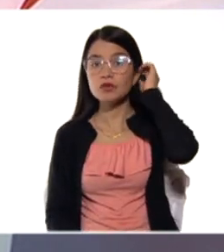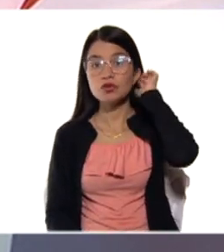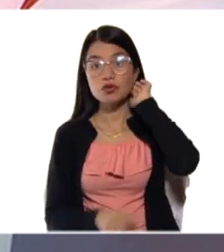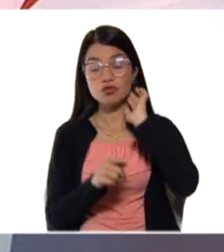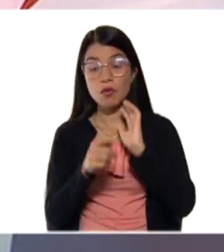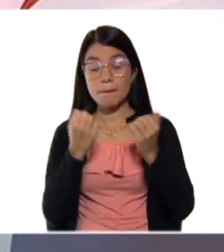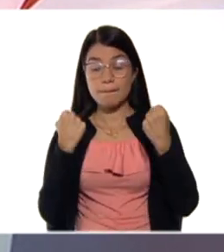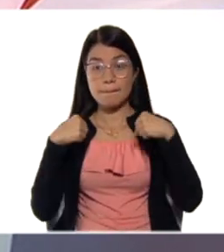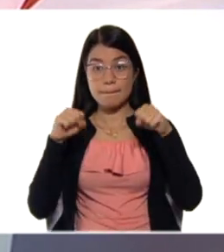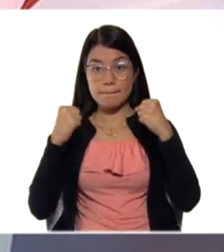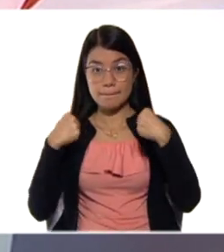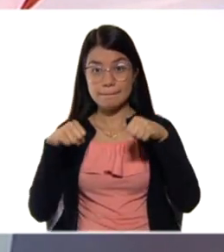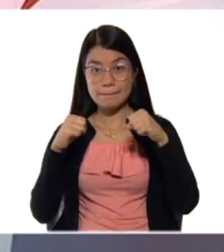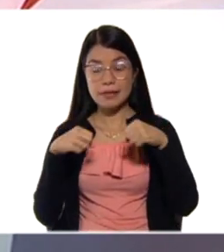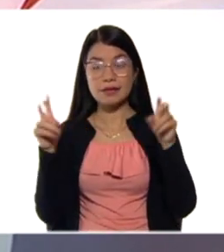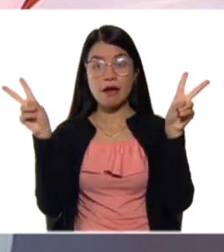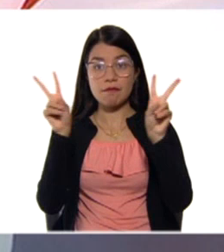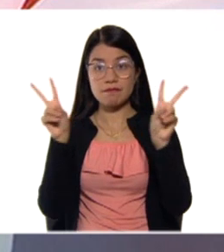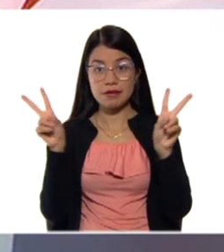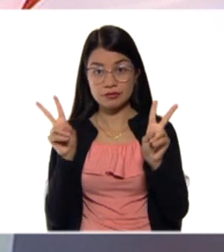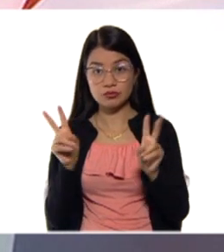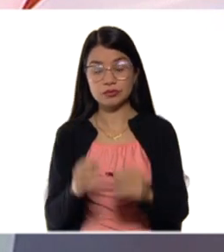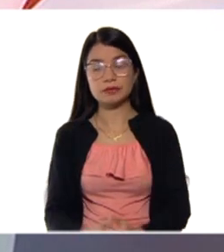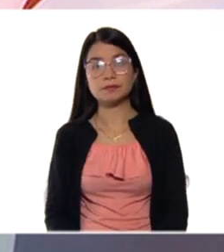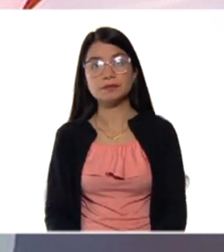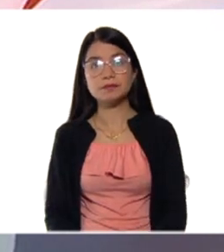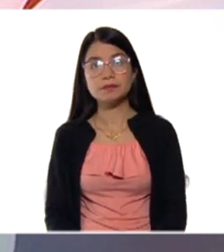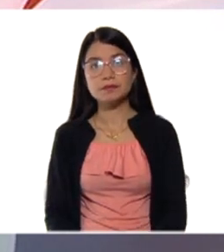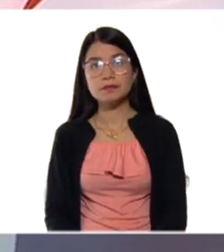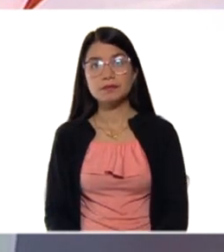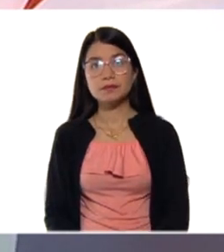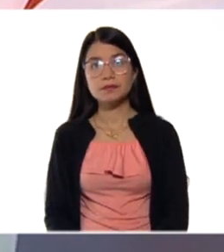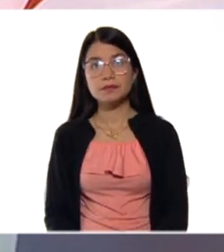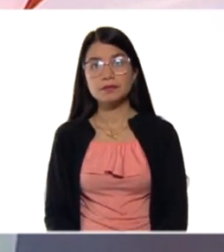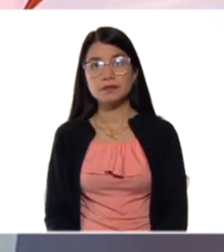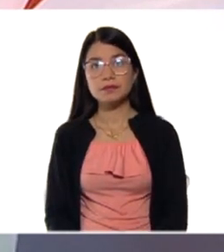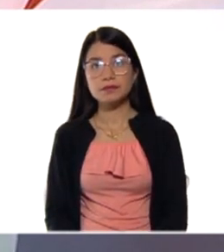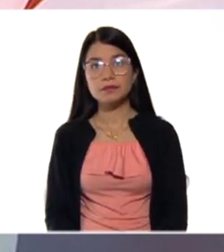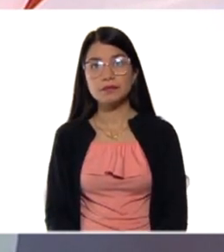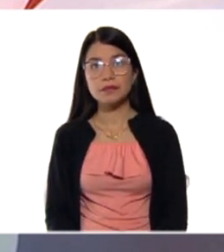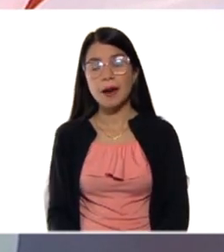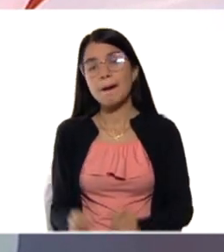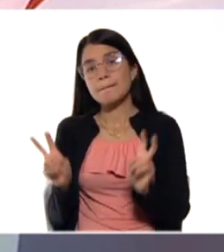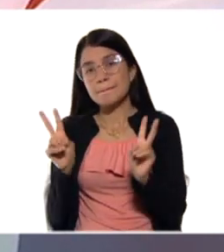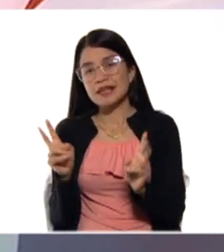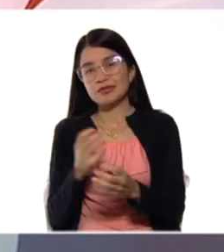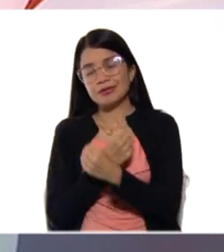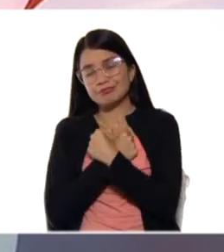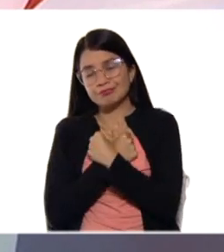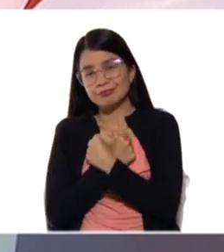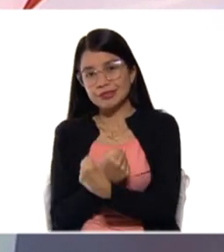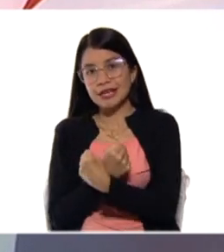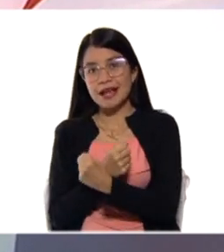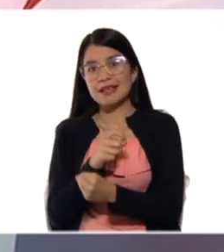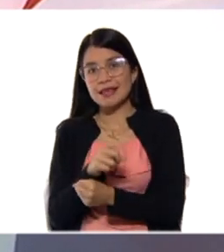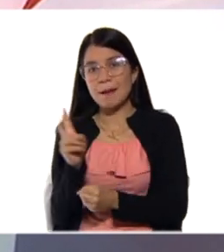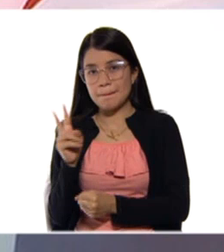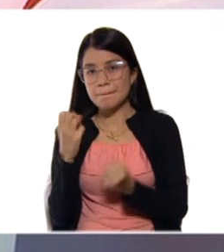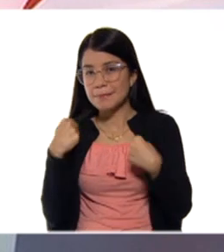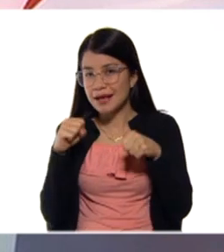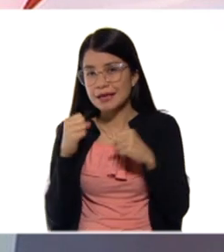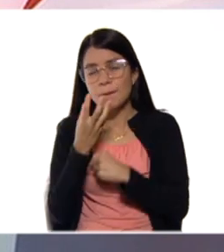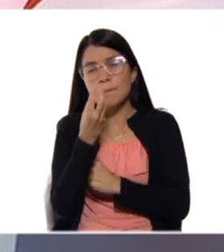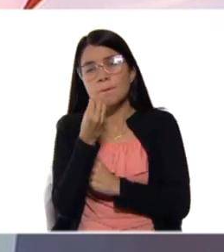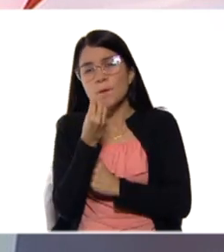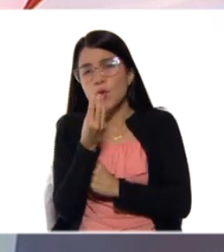Venezuela, mi Venezuela querida. Con tantas bellezas naturales. Es por ello que vamos el día de